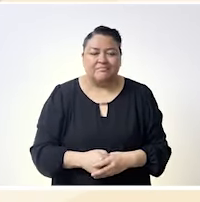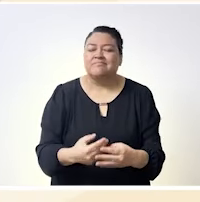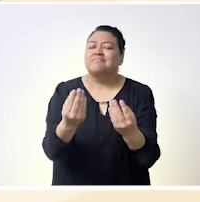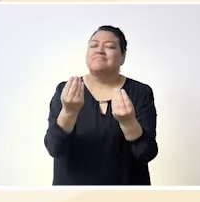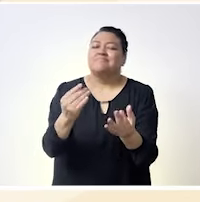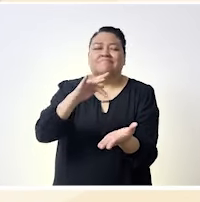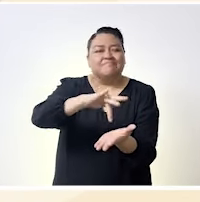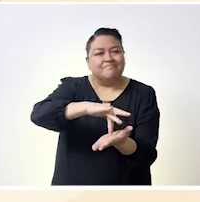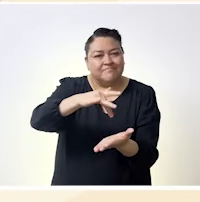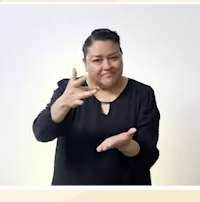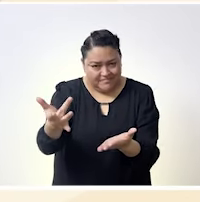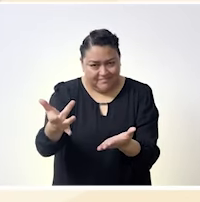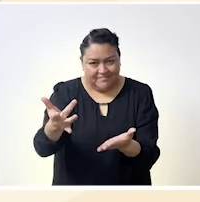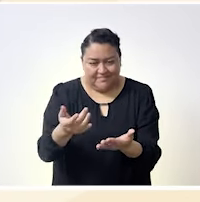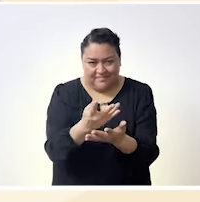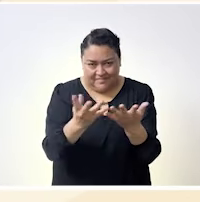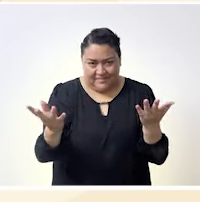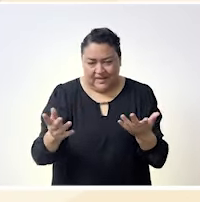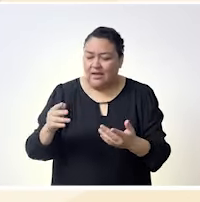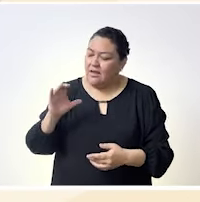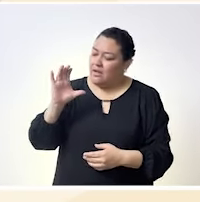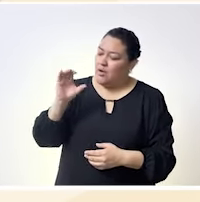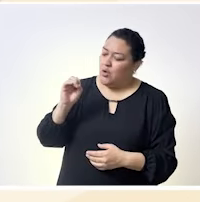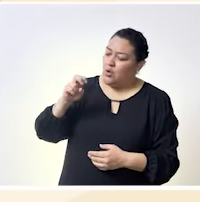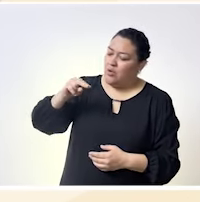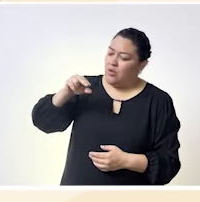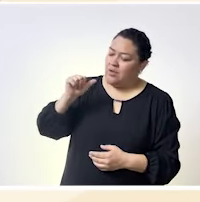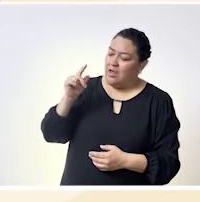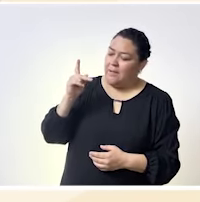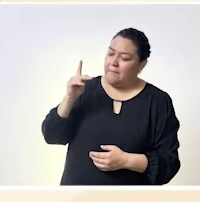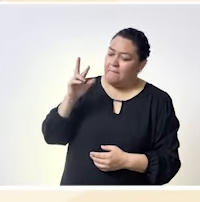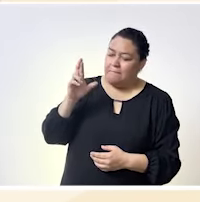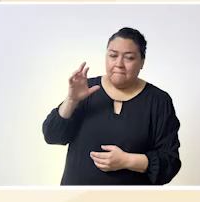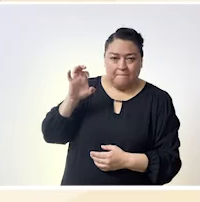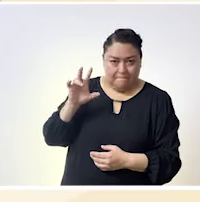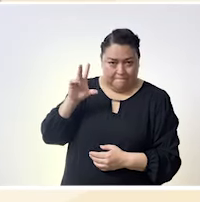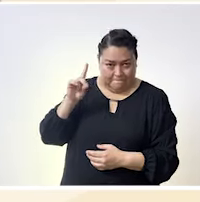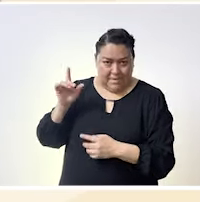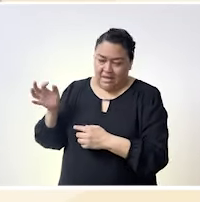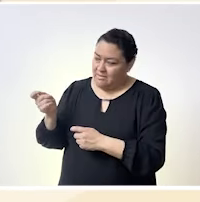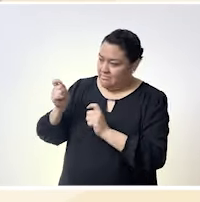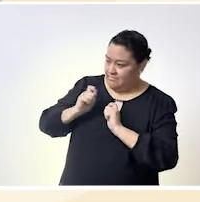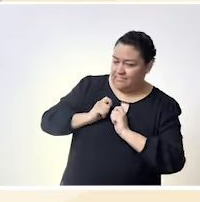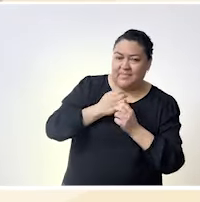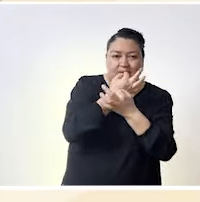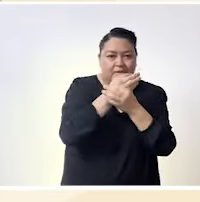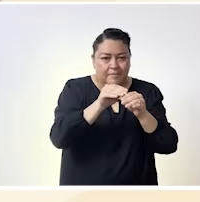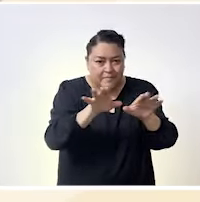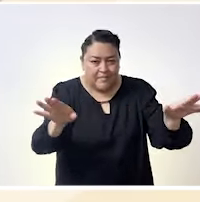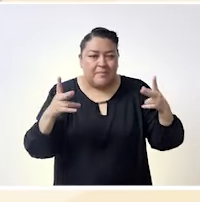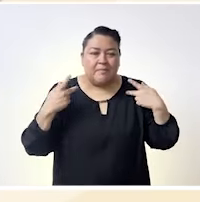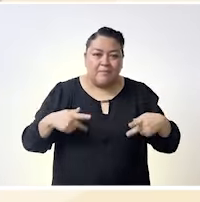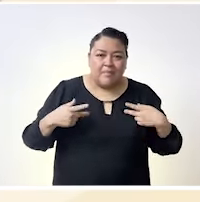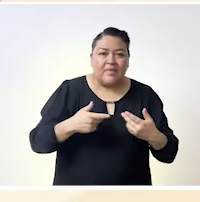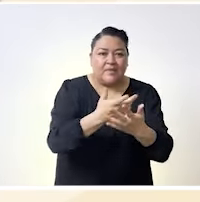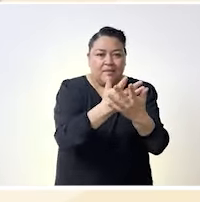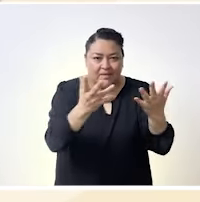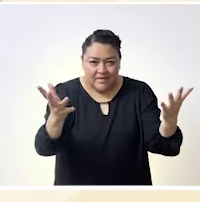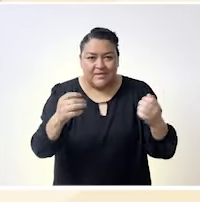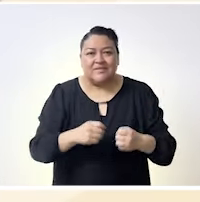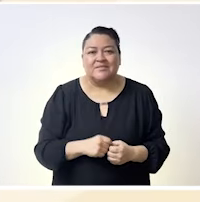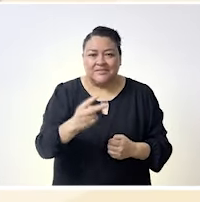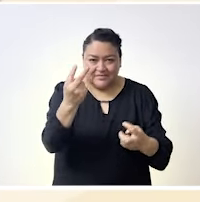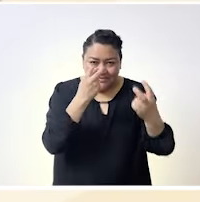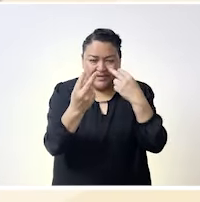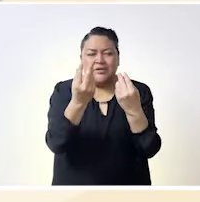entonces de nueva cuenta muchísimas gracias a nombre del Consejo Nacional para Prevenir la Discriminación agradecemos a todas las